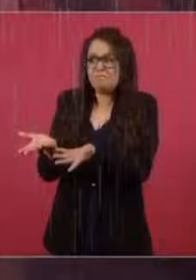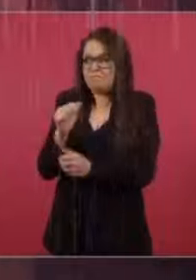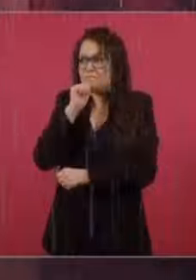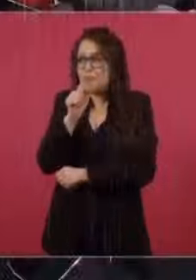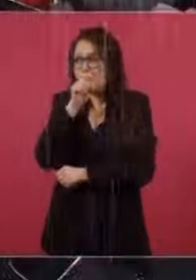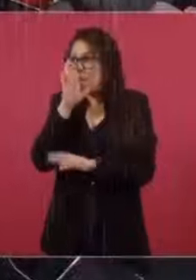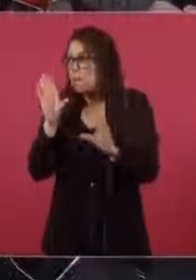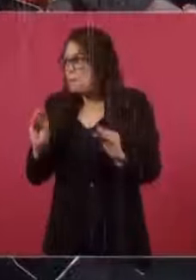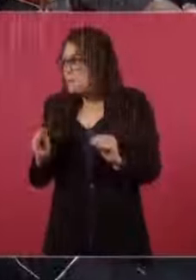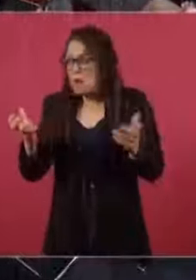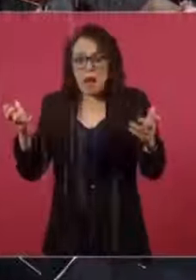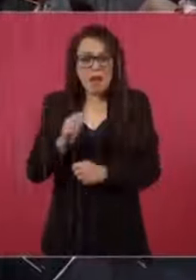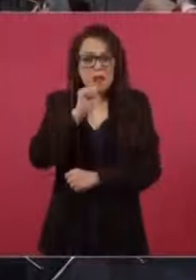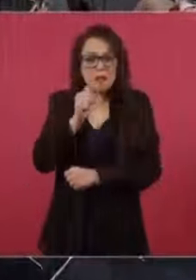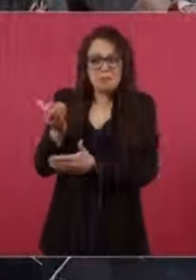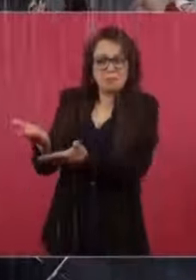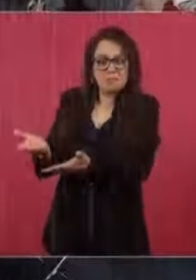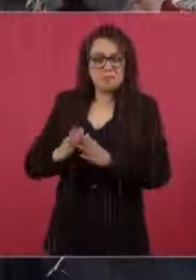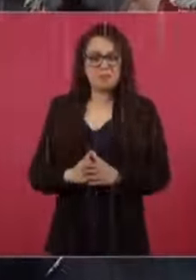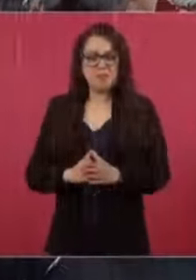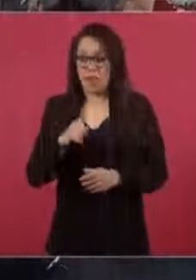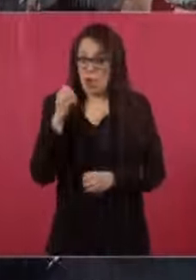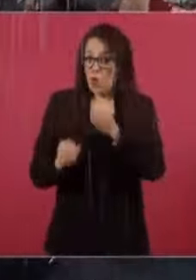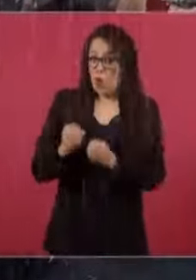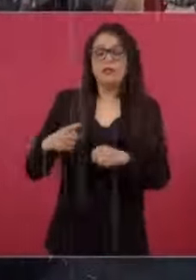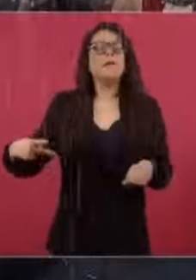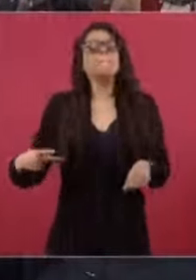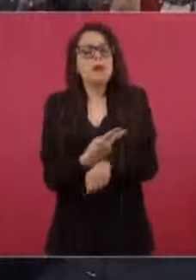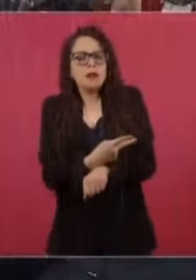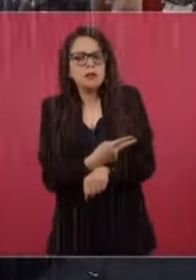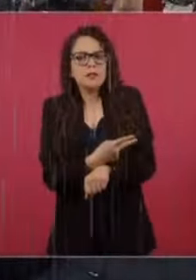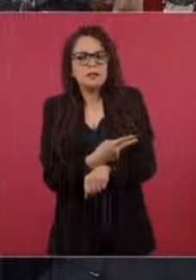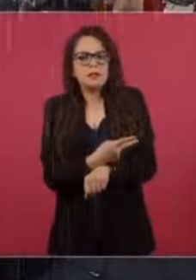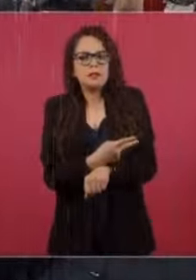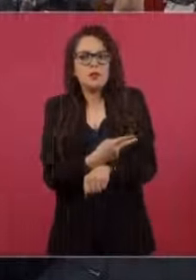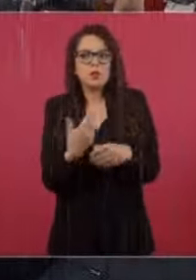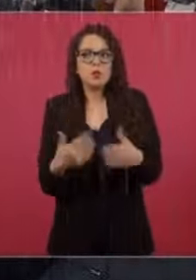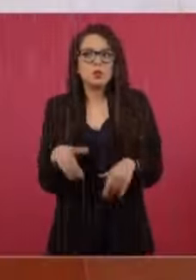pasando con los jueces? Que tienen muchísimo poder,